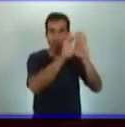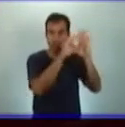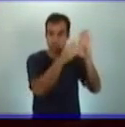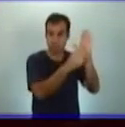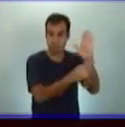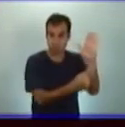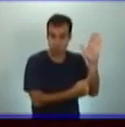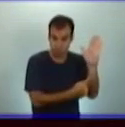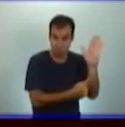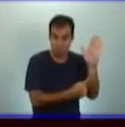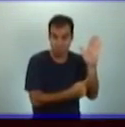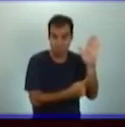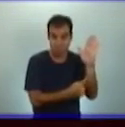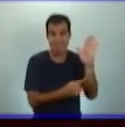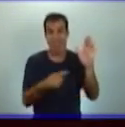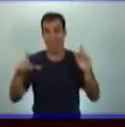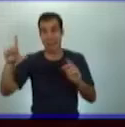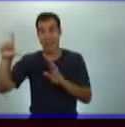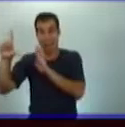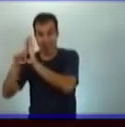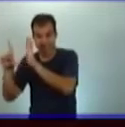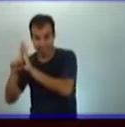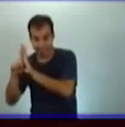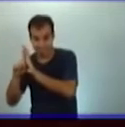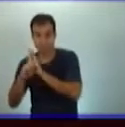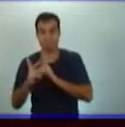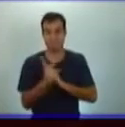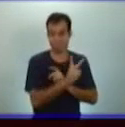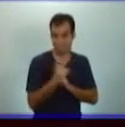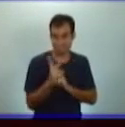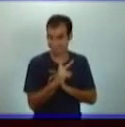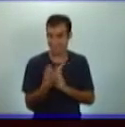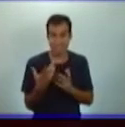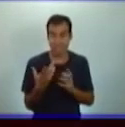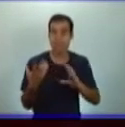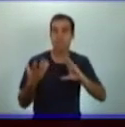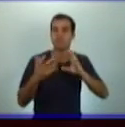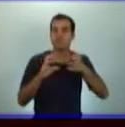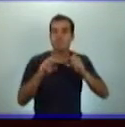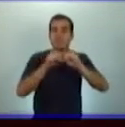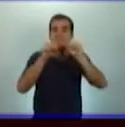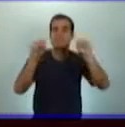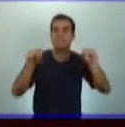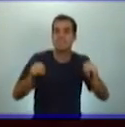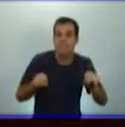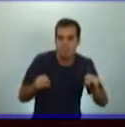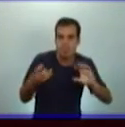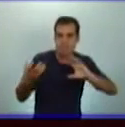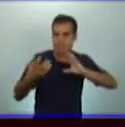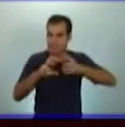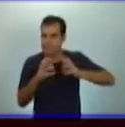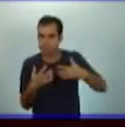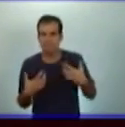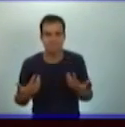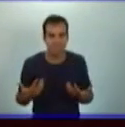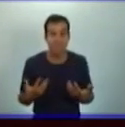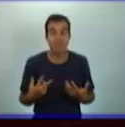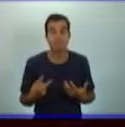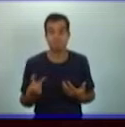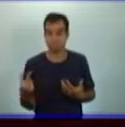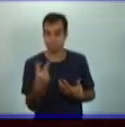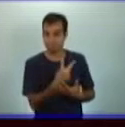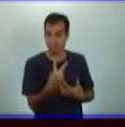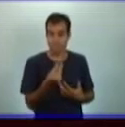constituyen un sistema y ese sistema le sirve al Estado